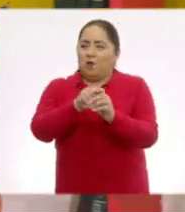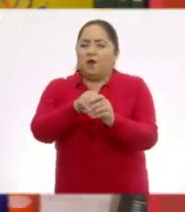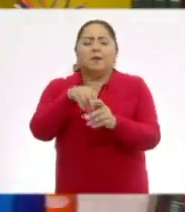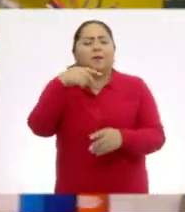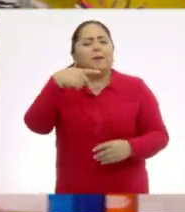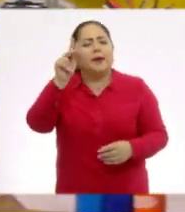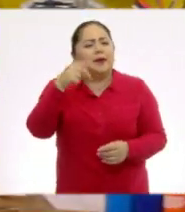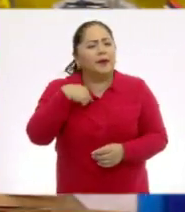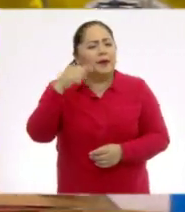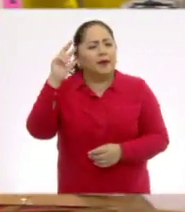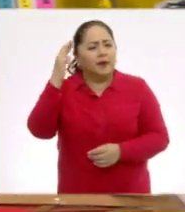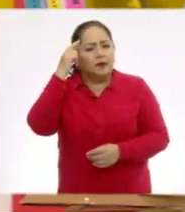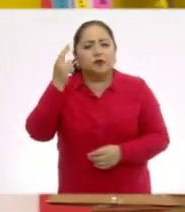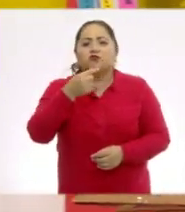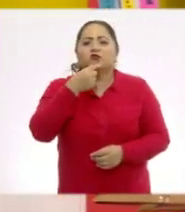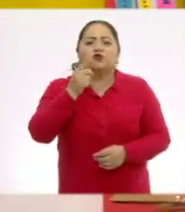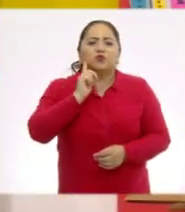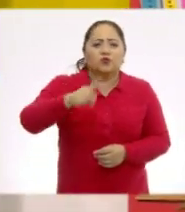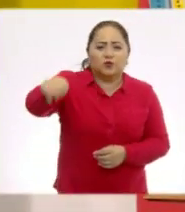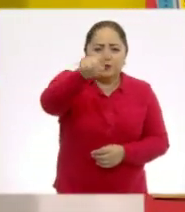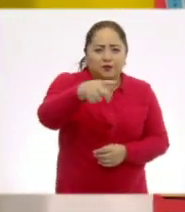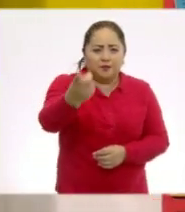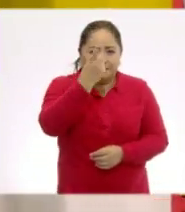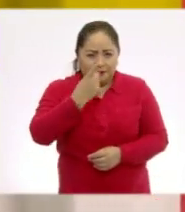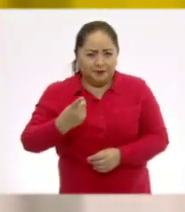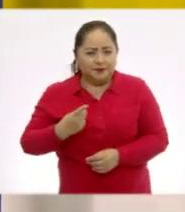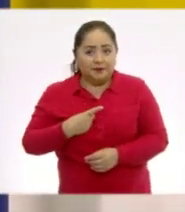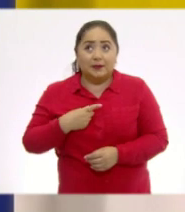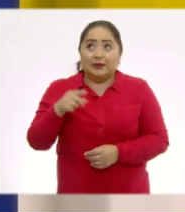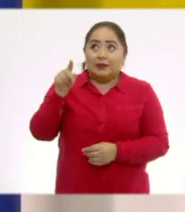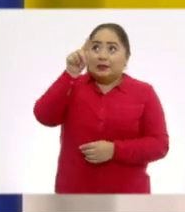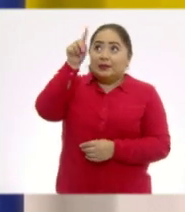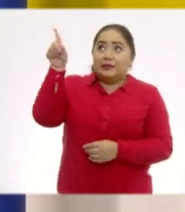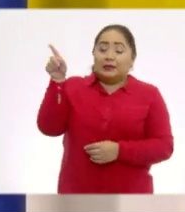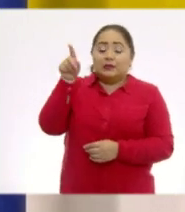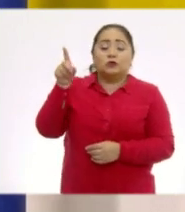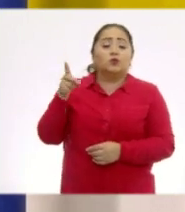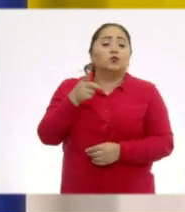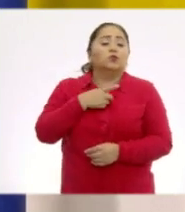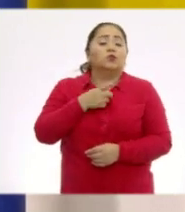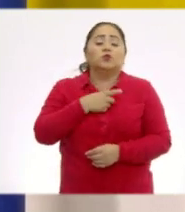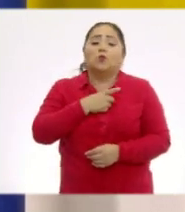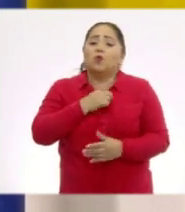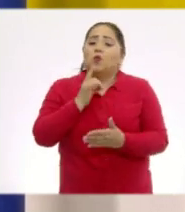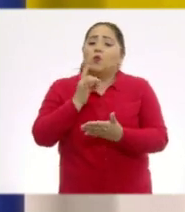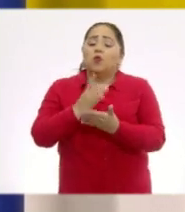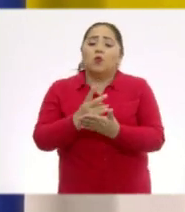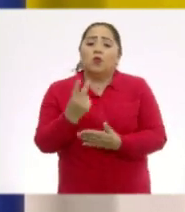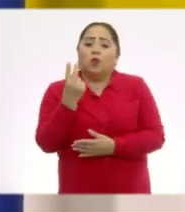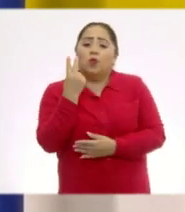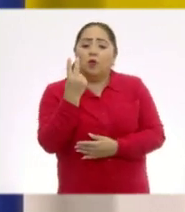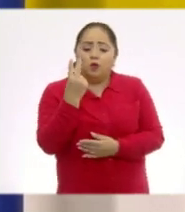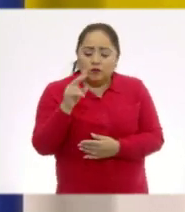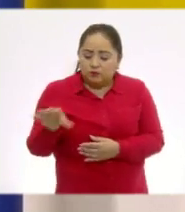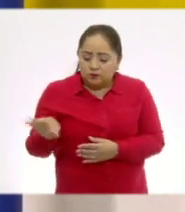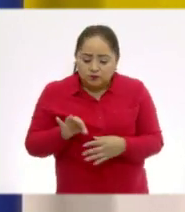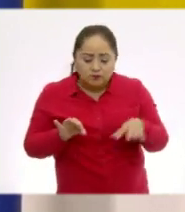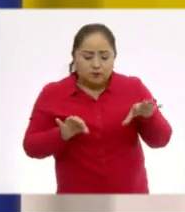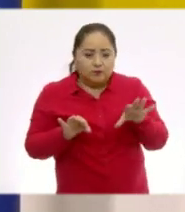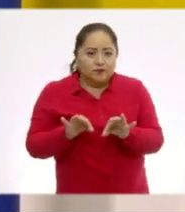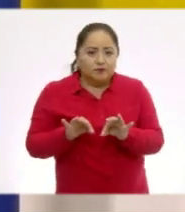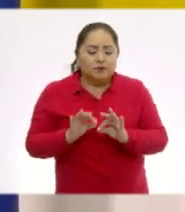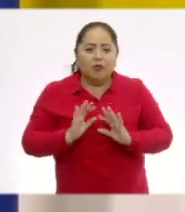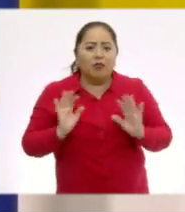yo recuerdo que los niños y niñas me dijeron que esa solamente se formaba con dos piezas del